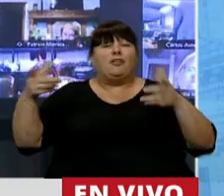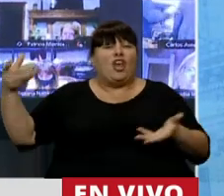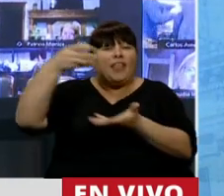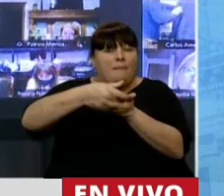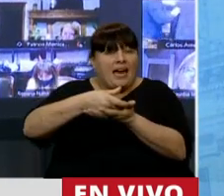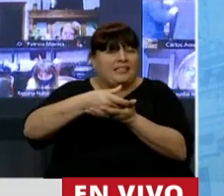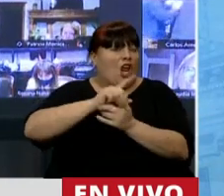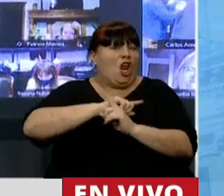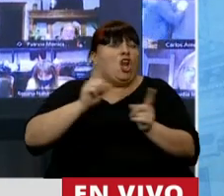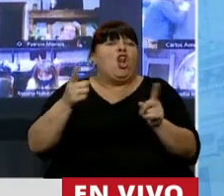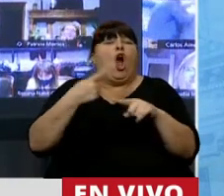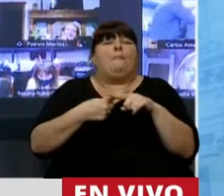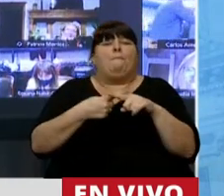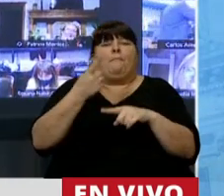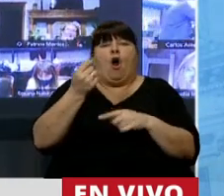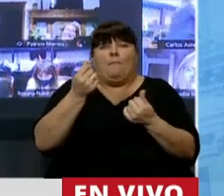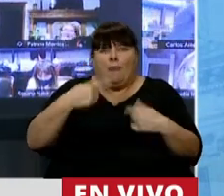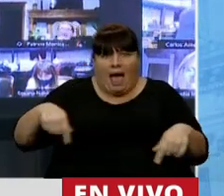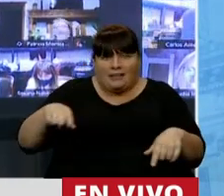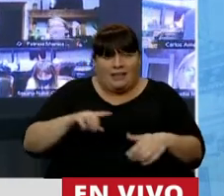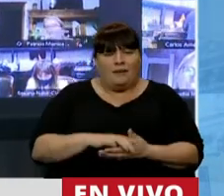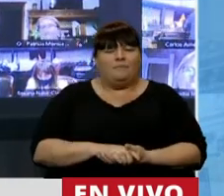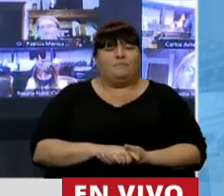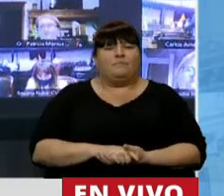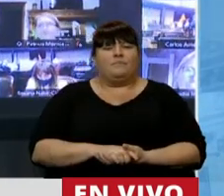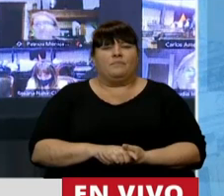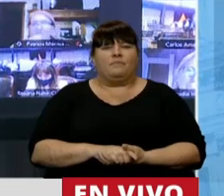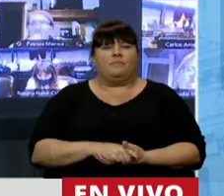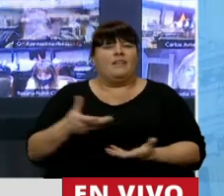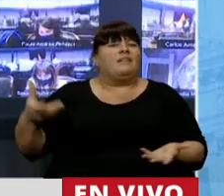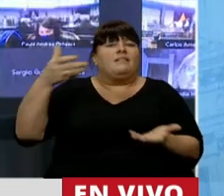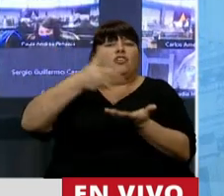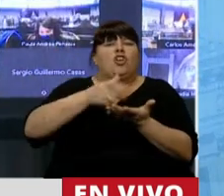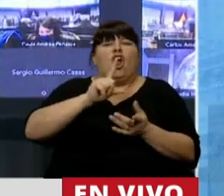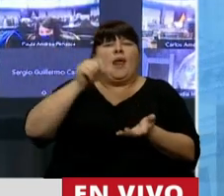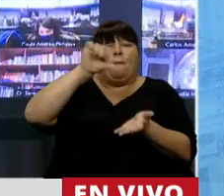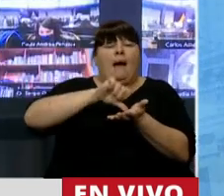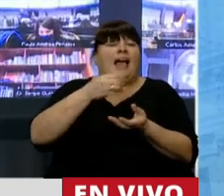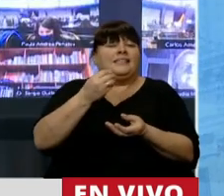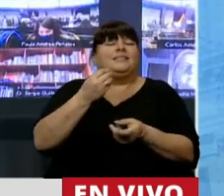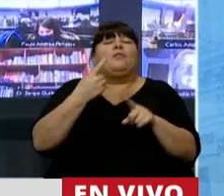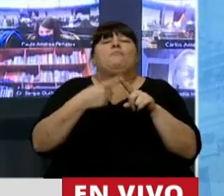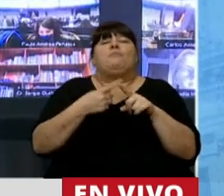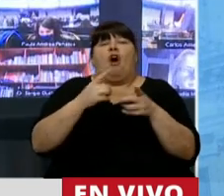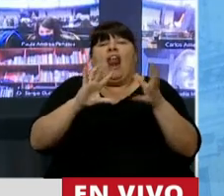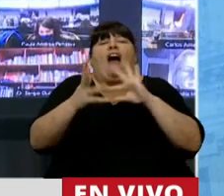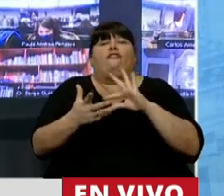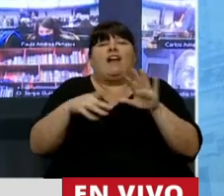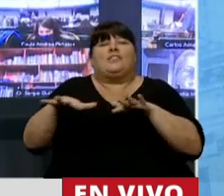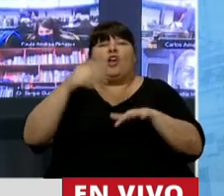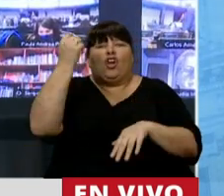deciden no por sus volúmenes patrimoniales invertir en un país, sino que le basen por las condiciones